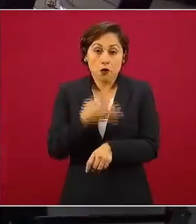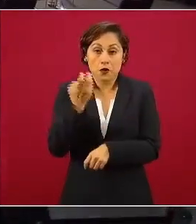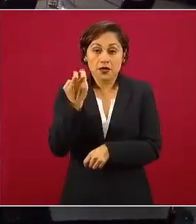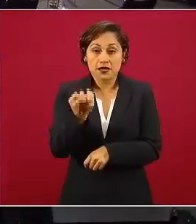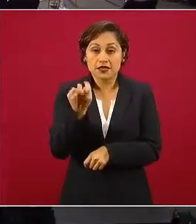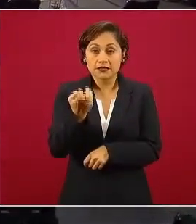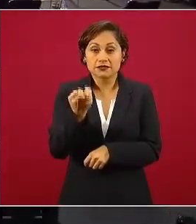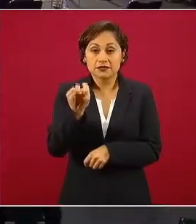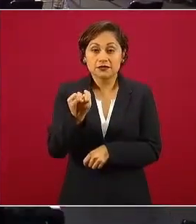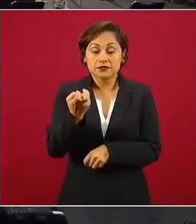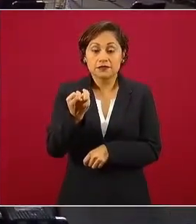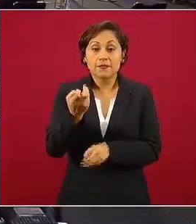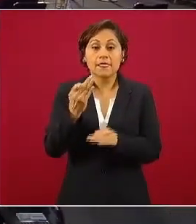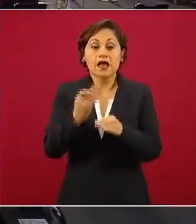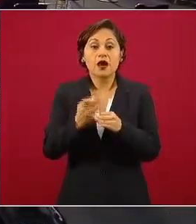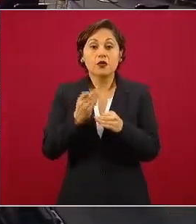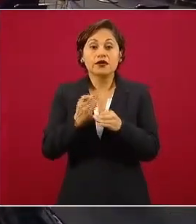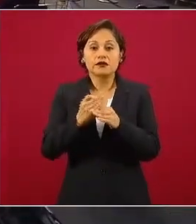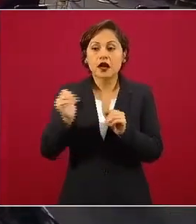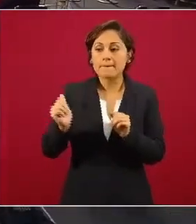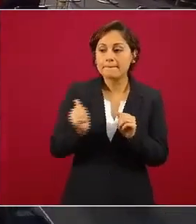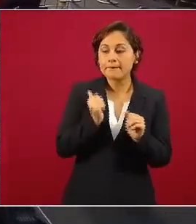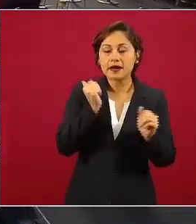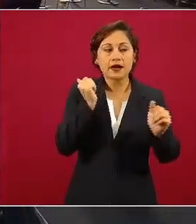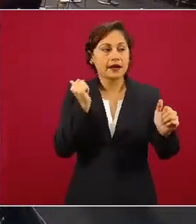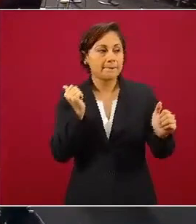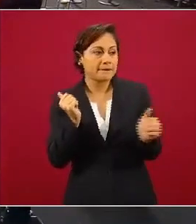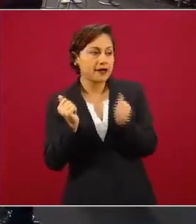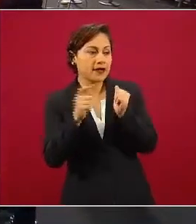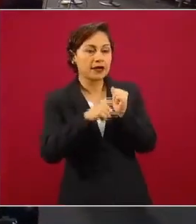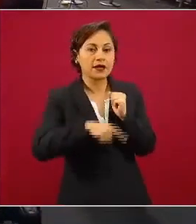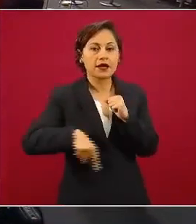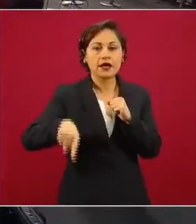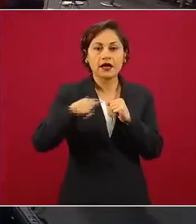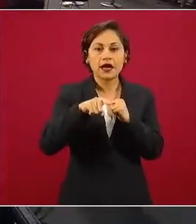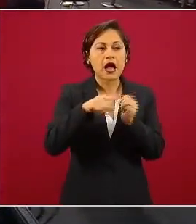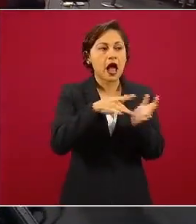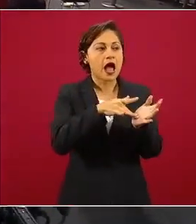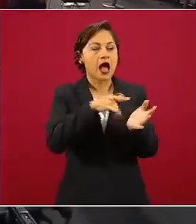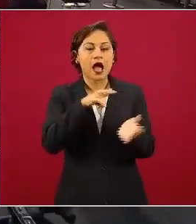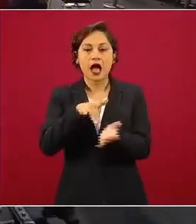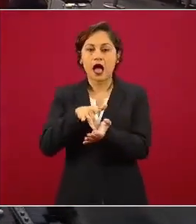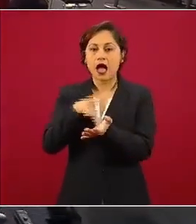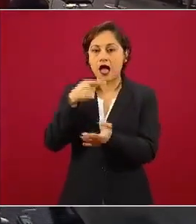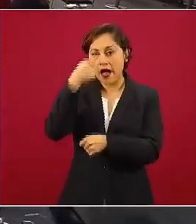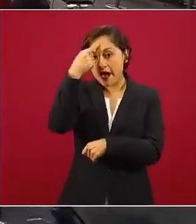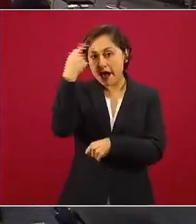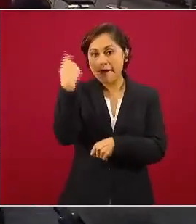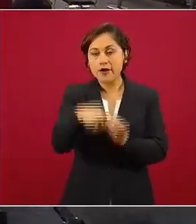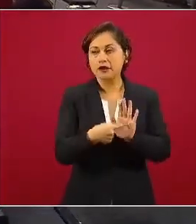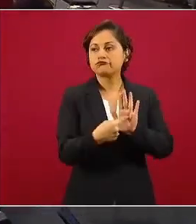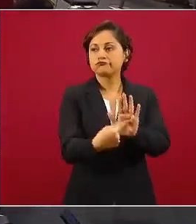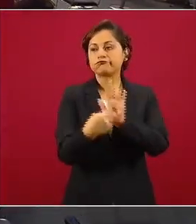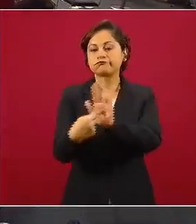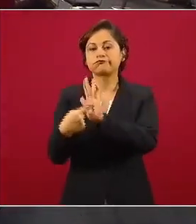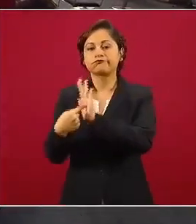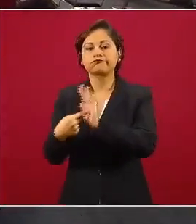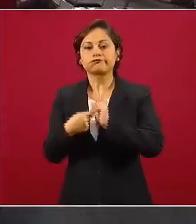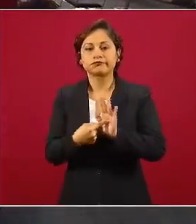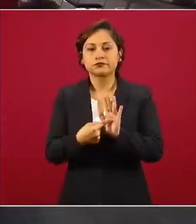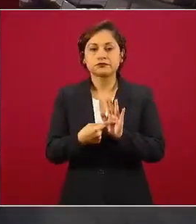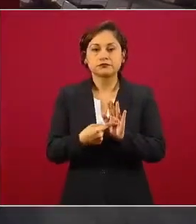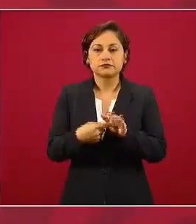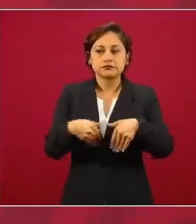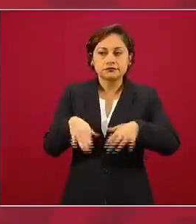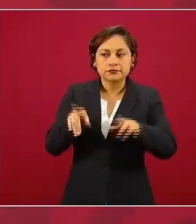se quiera agarrar bandera y, por ejemplo, echarle la culpa al